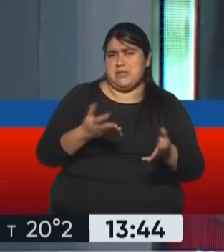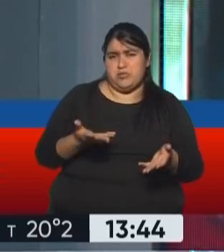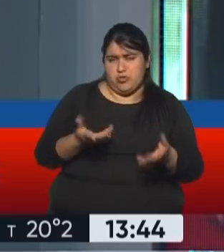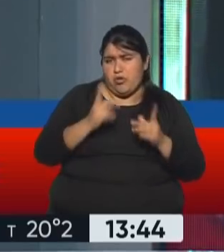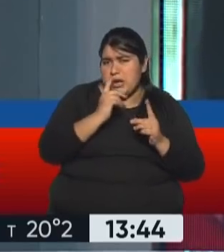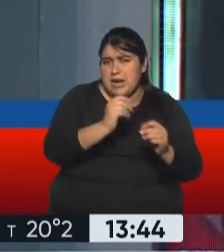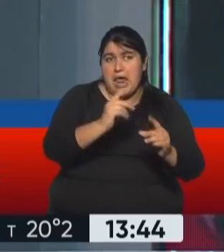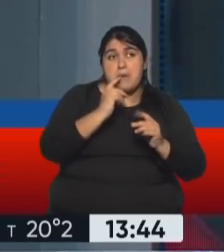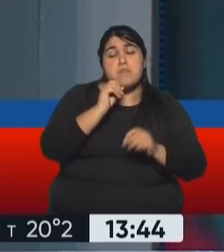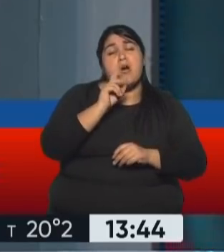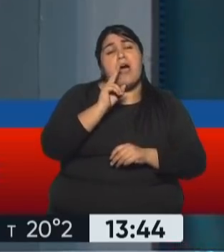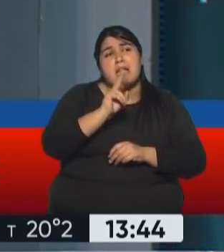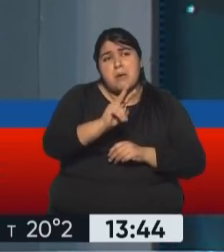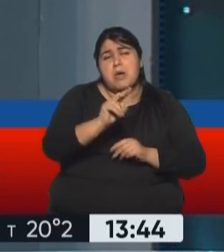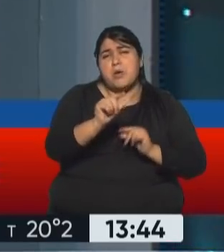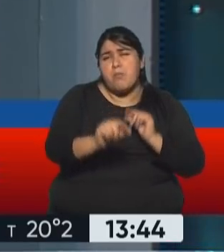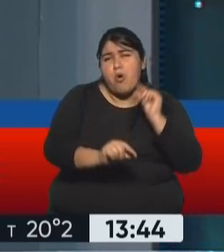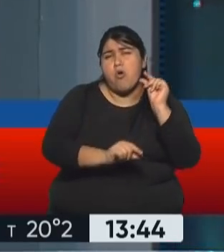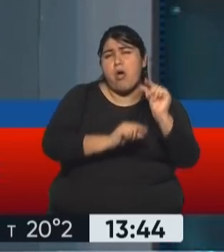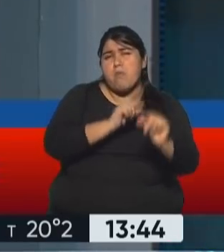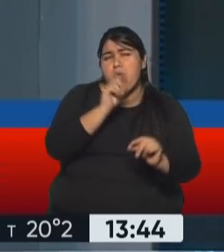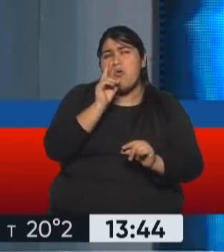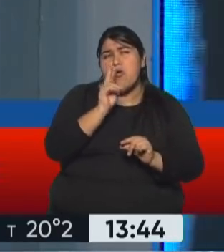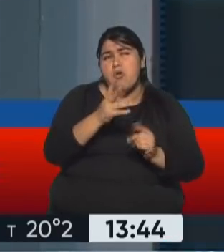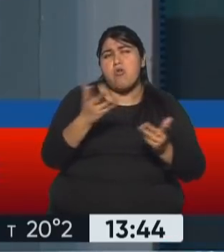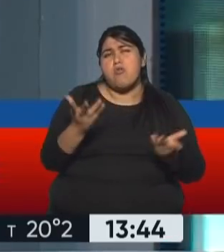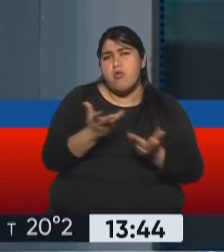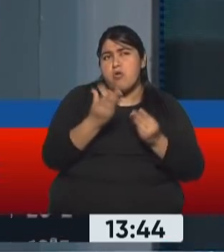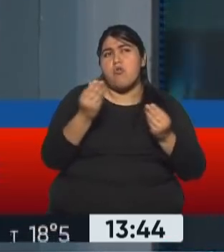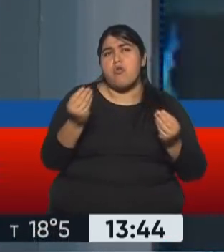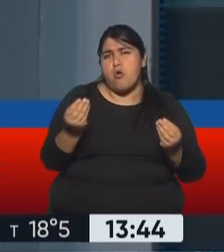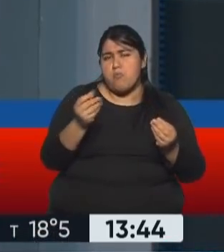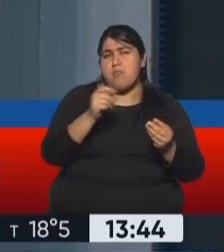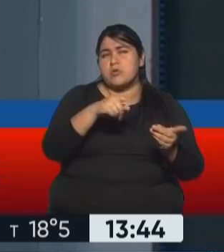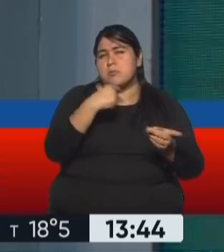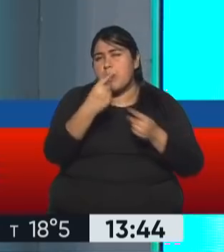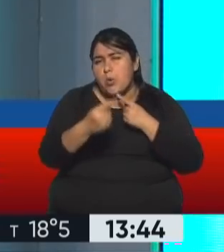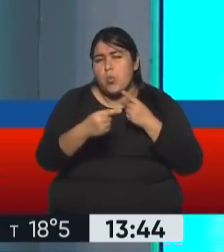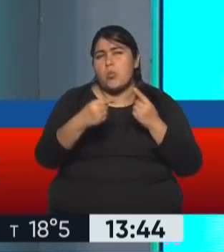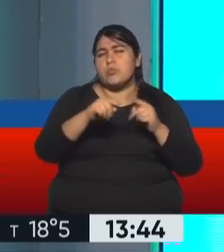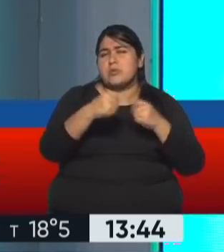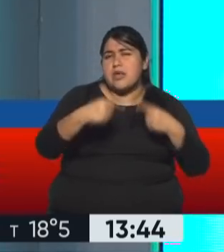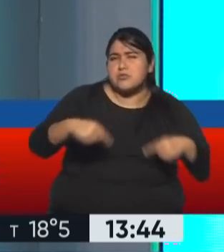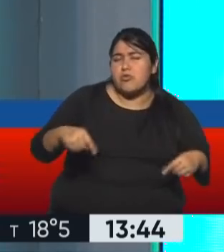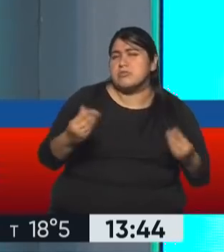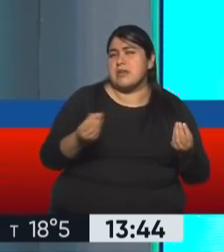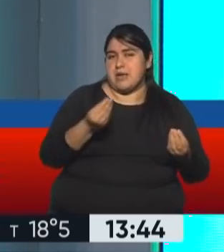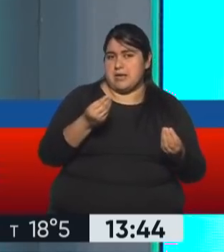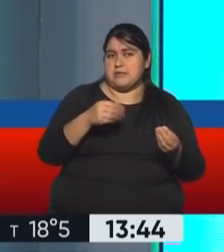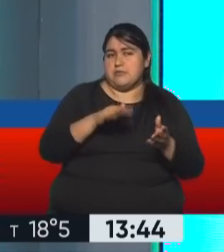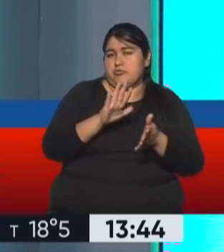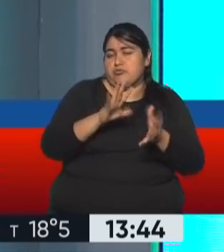hay que ver, empieza a generar cierto resquemor y ciertas preguntas, sobre todo en las élites